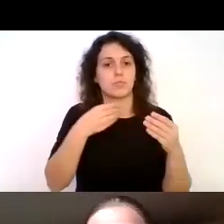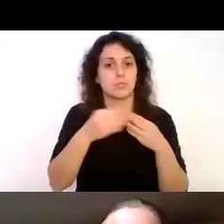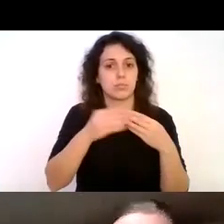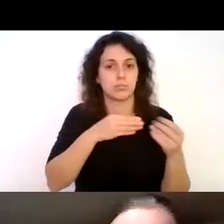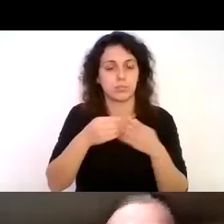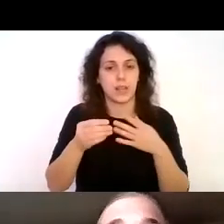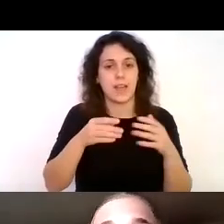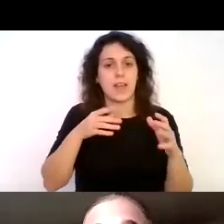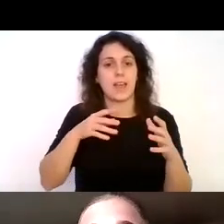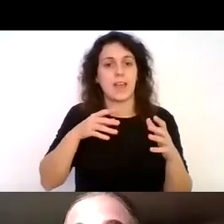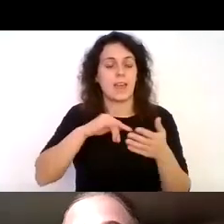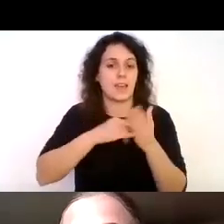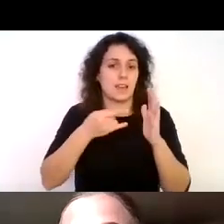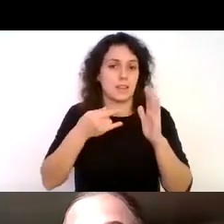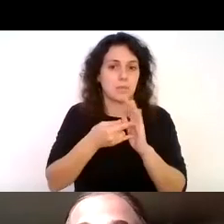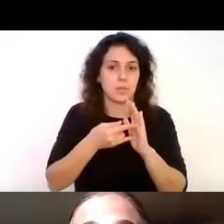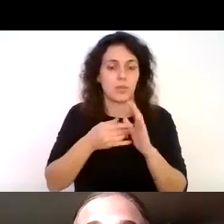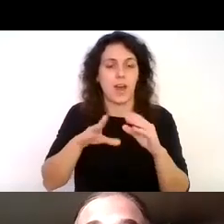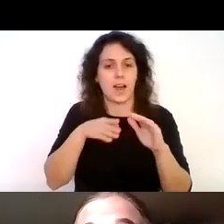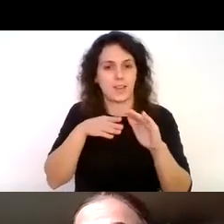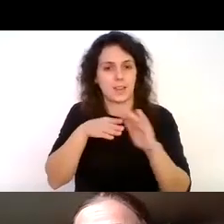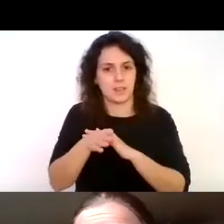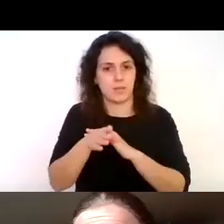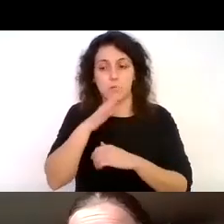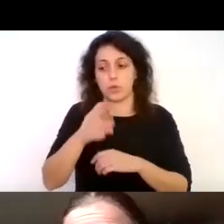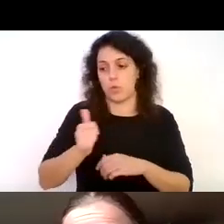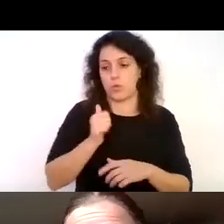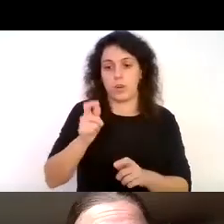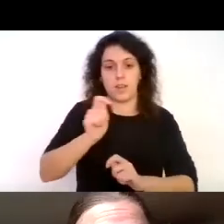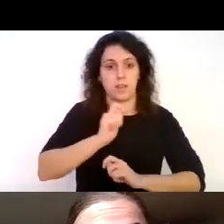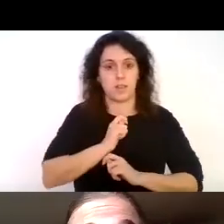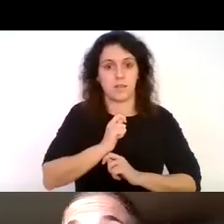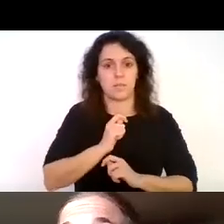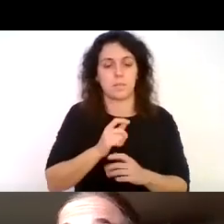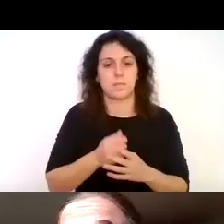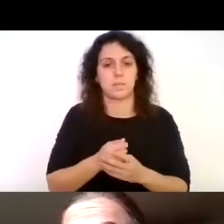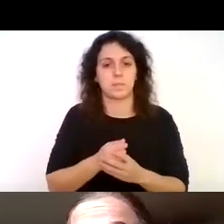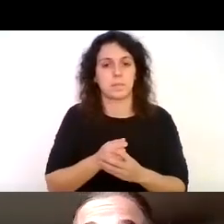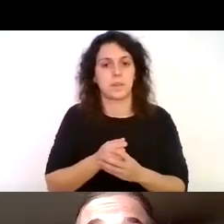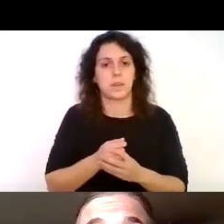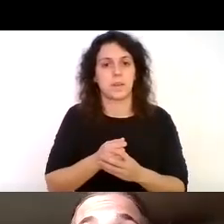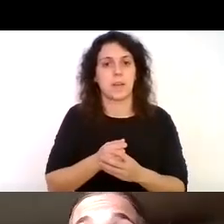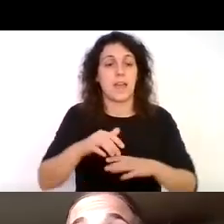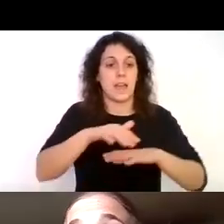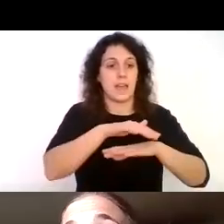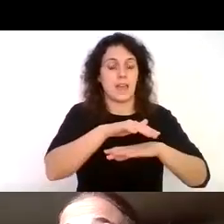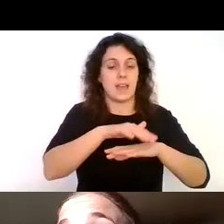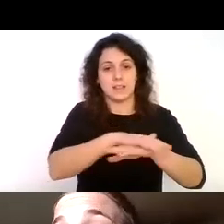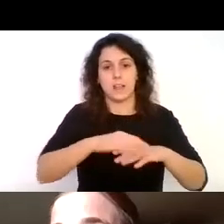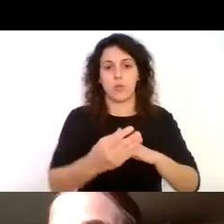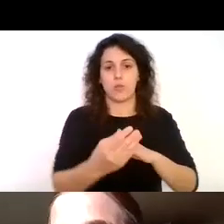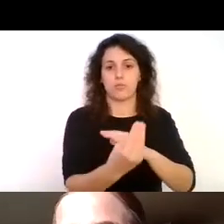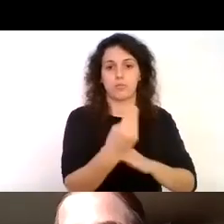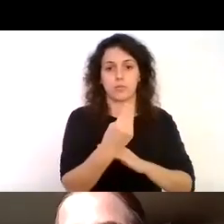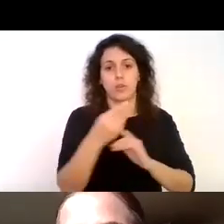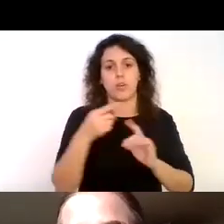ya se nos dio la oportunidad con un subsidio del estado también de comprar